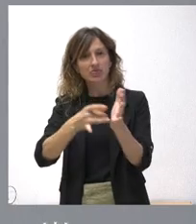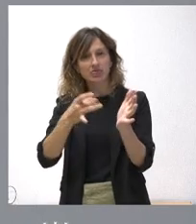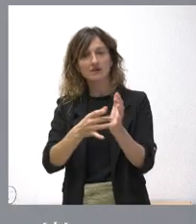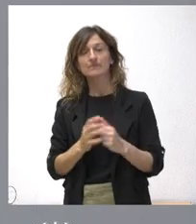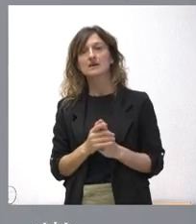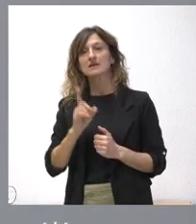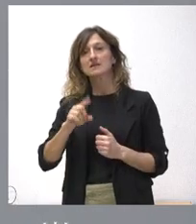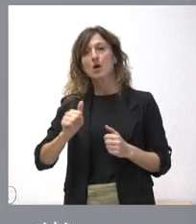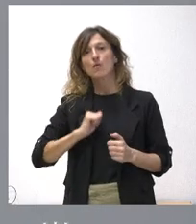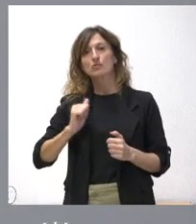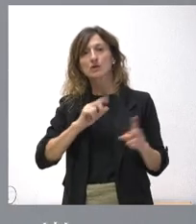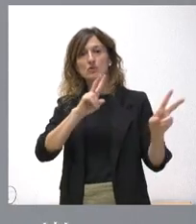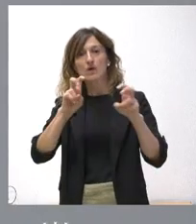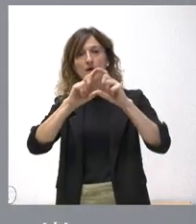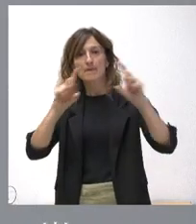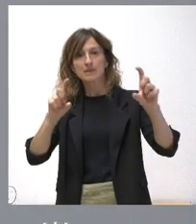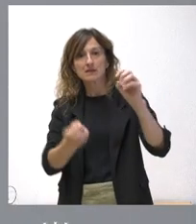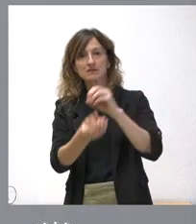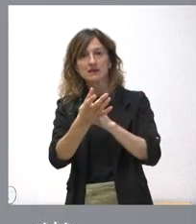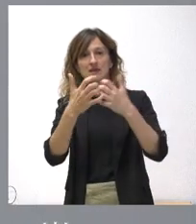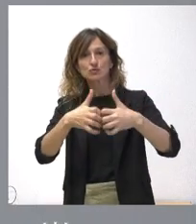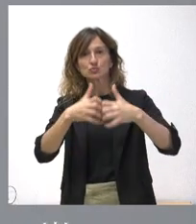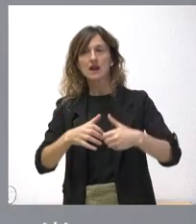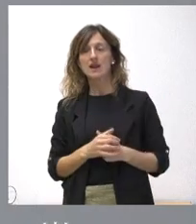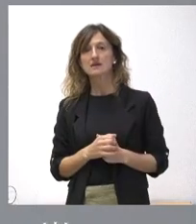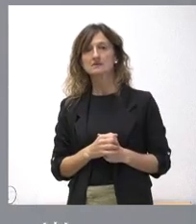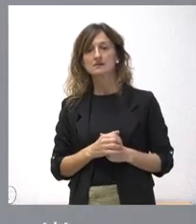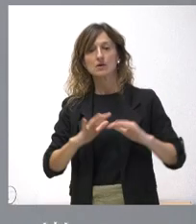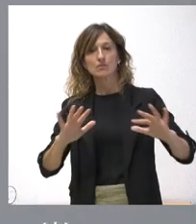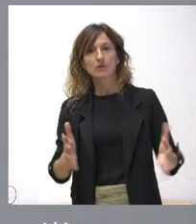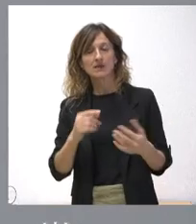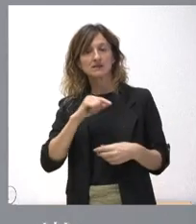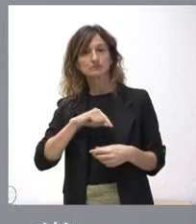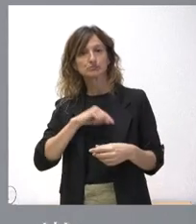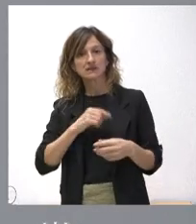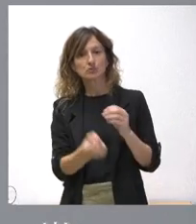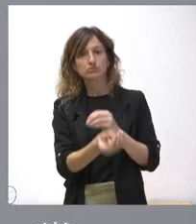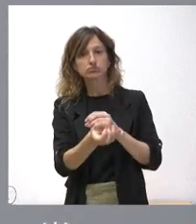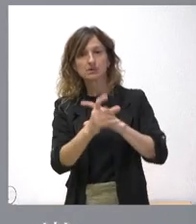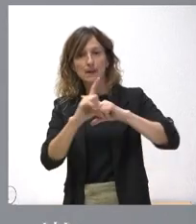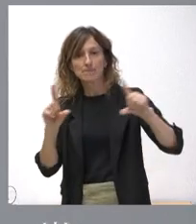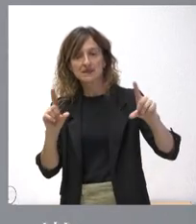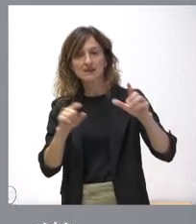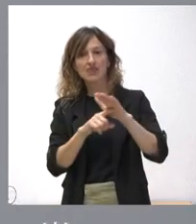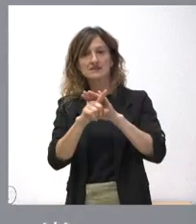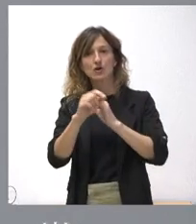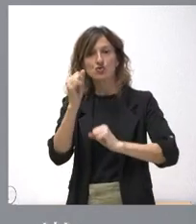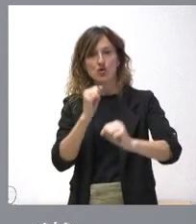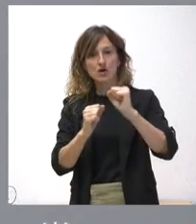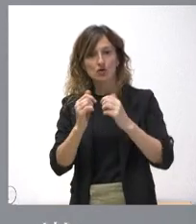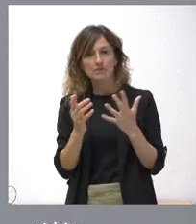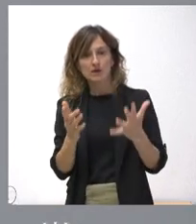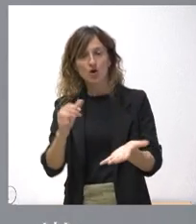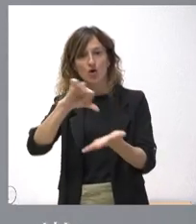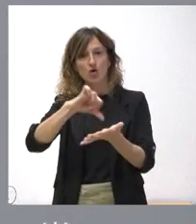generación de nuevas oportunidades empresariales e industriales, promoviendo el espíritu emprendedor y contribuyendo al desarrollo económico, local